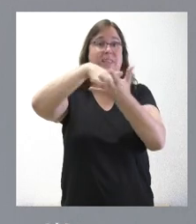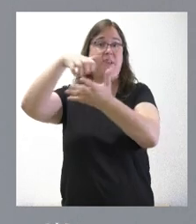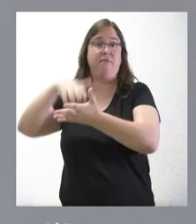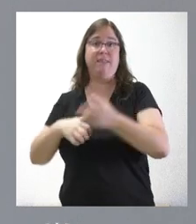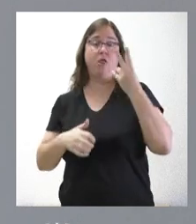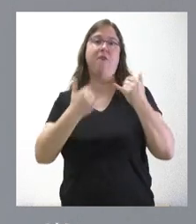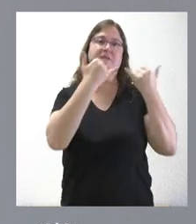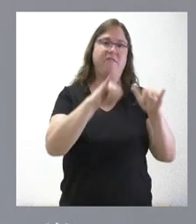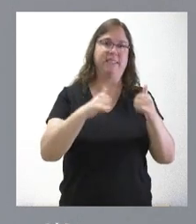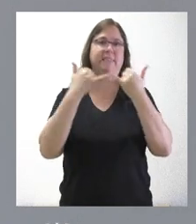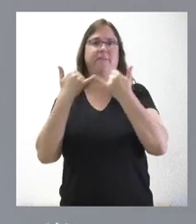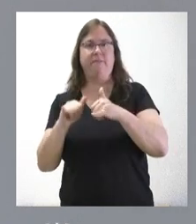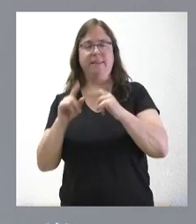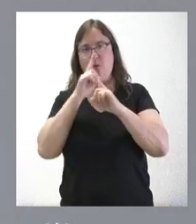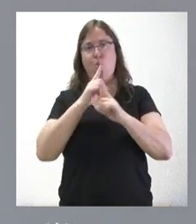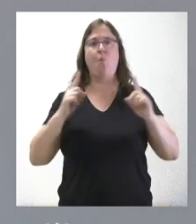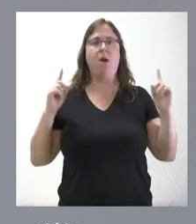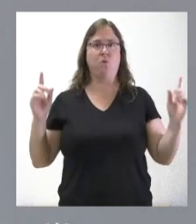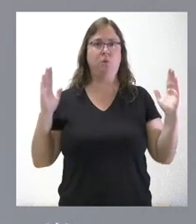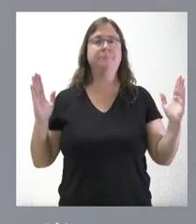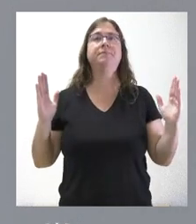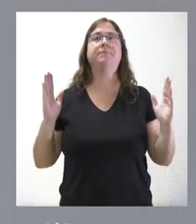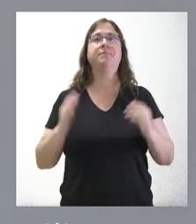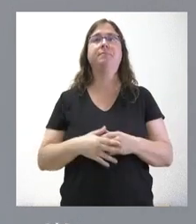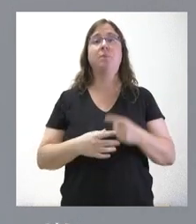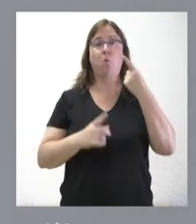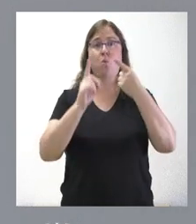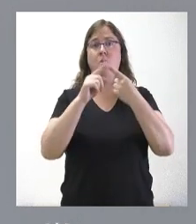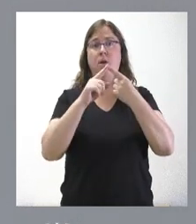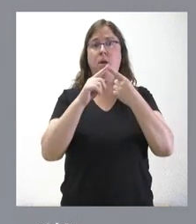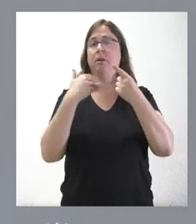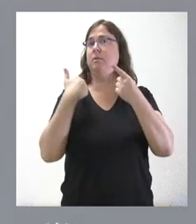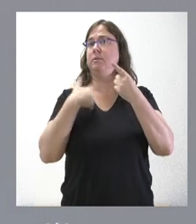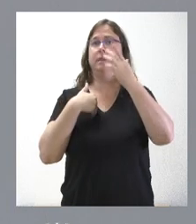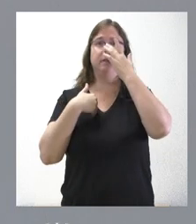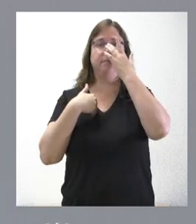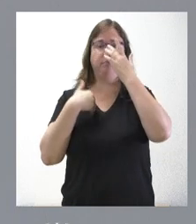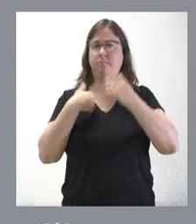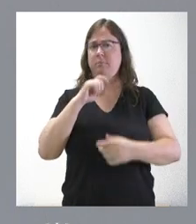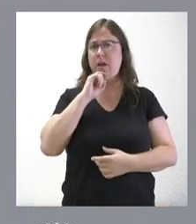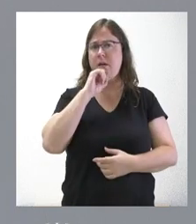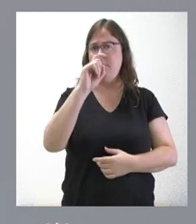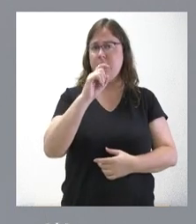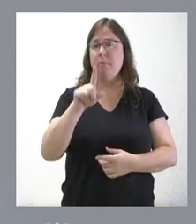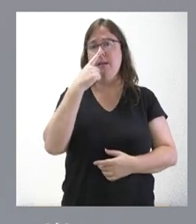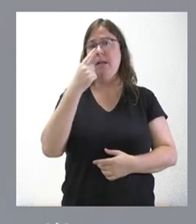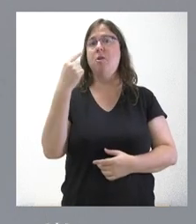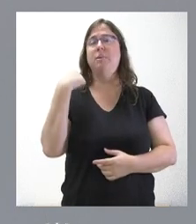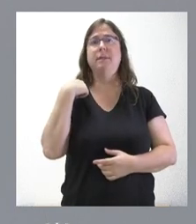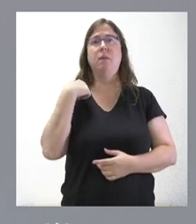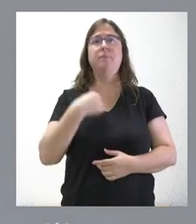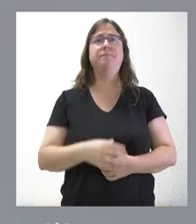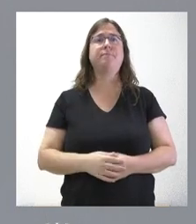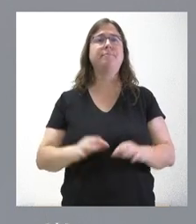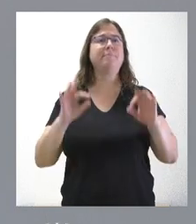fiesta, de festivos a lo largo del ejercicio. Una, ya se lo anticipábamos este mismo año y el año pasado, y